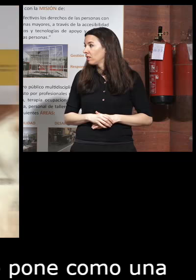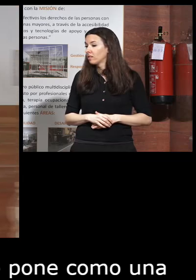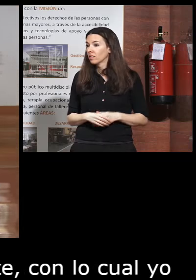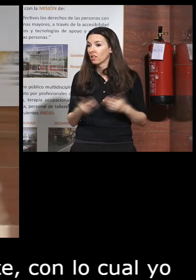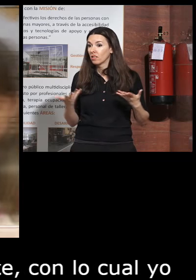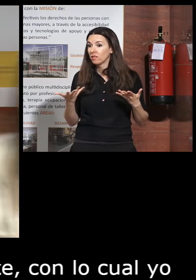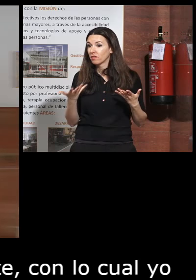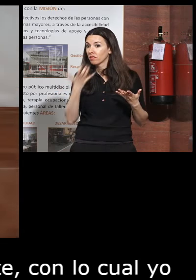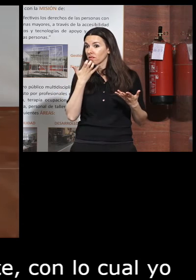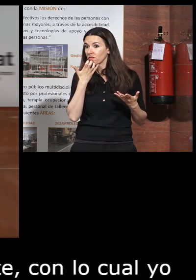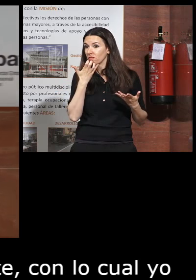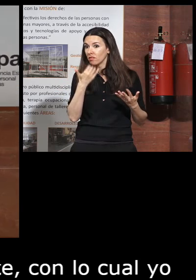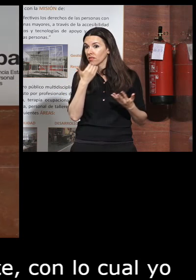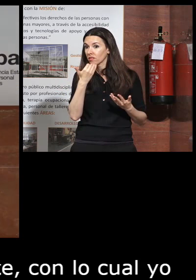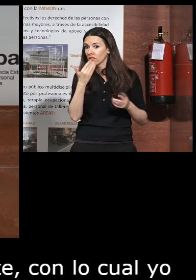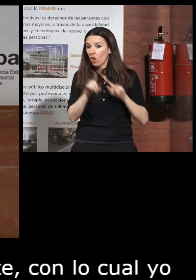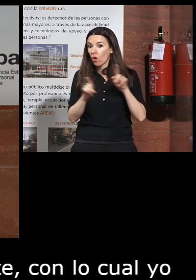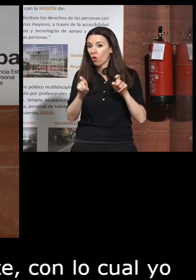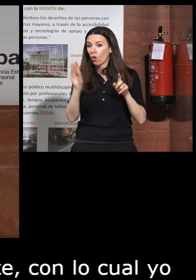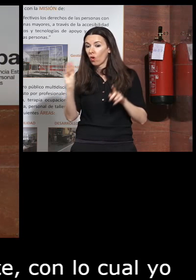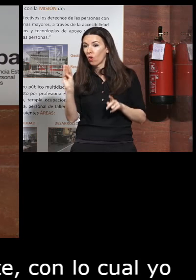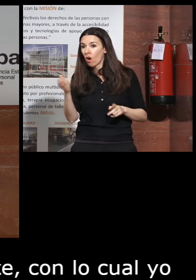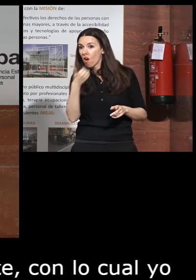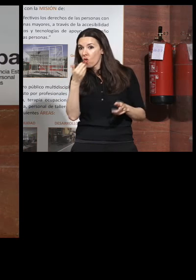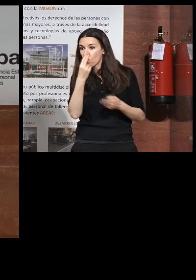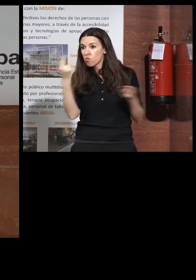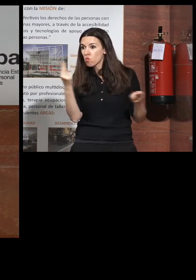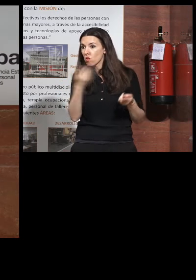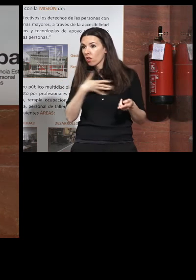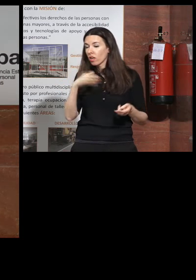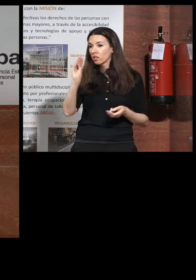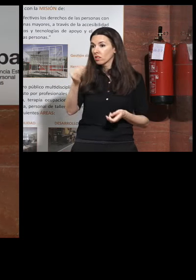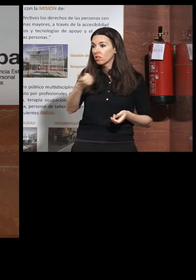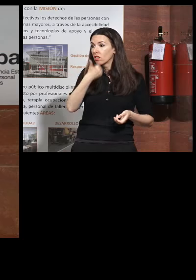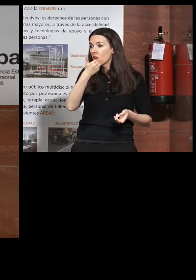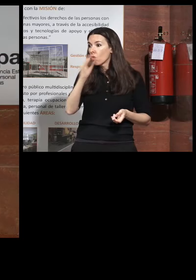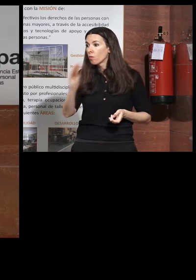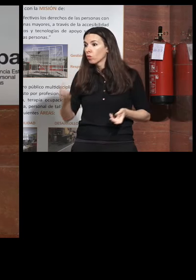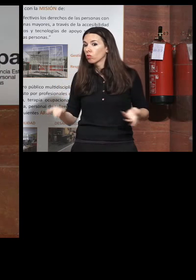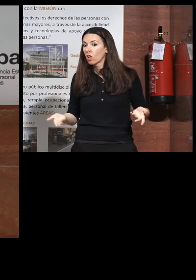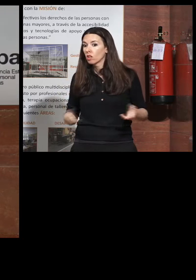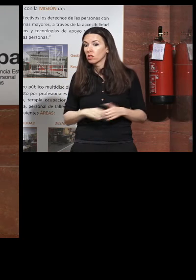no sé si tenéis alguna persona del público o queréis comentar algo o preguntar